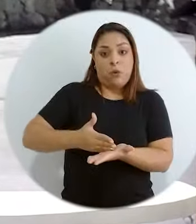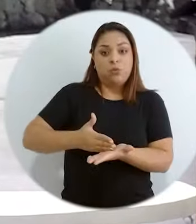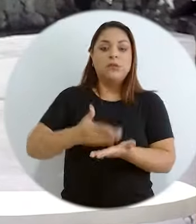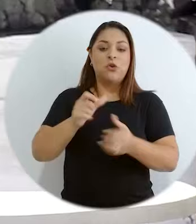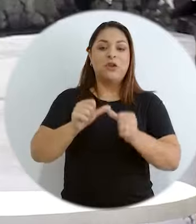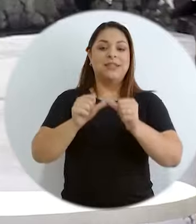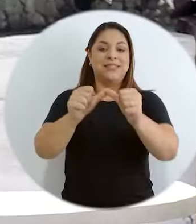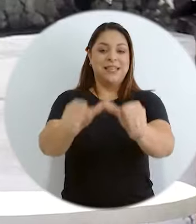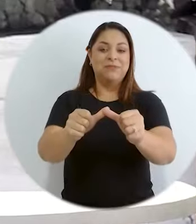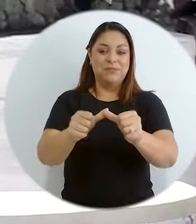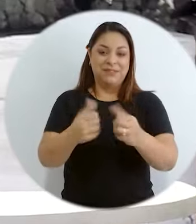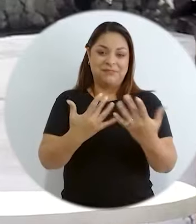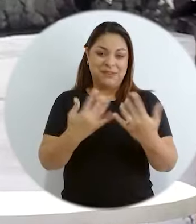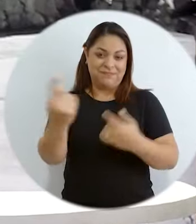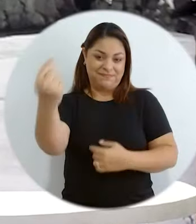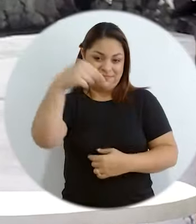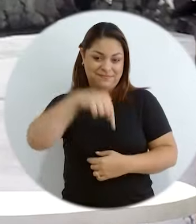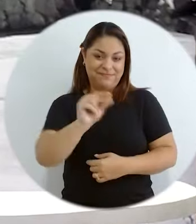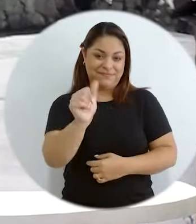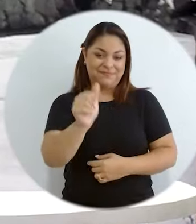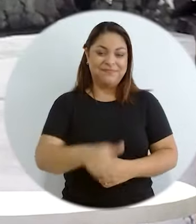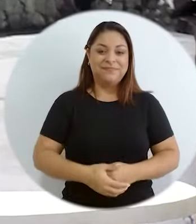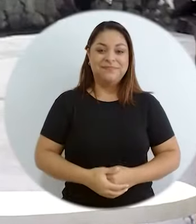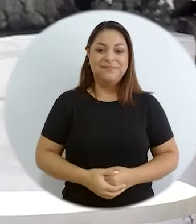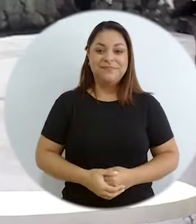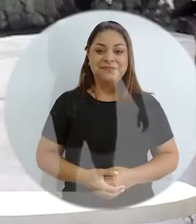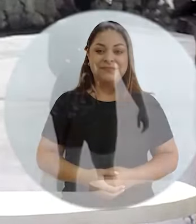bloque, vamos a una pausa, quédense con una mirada que ya volvemos.